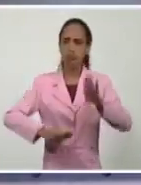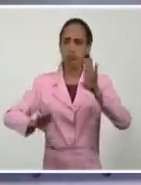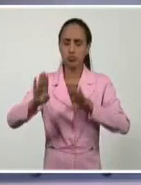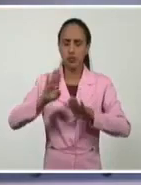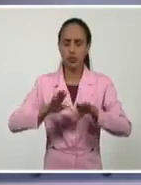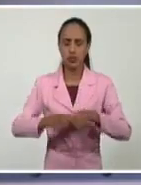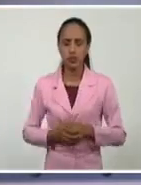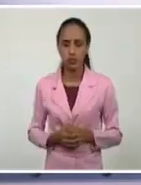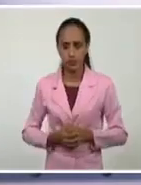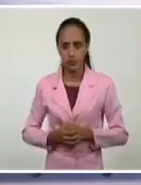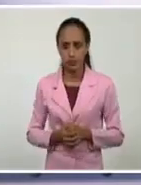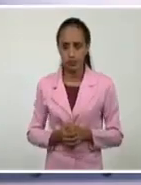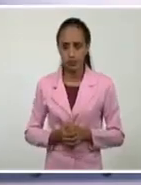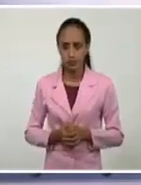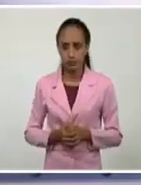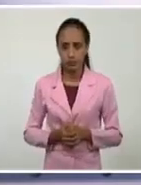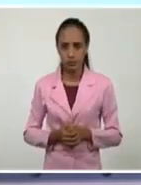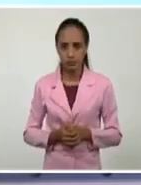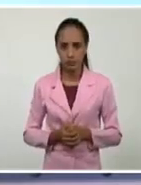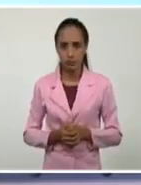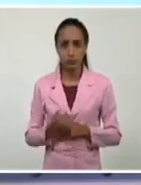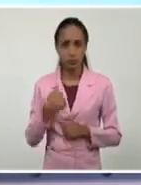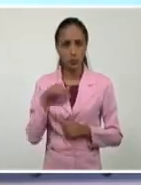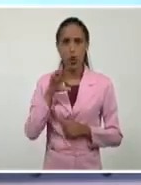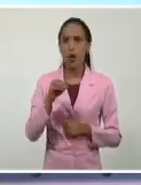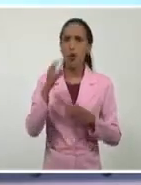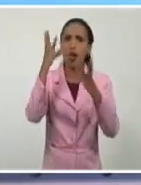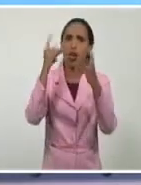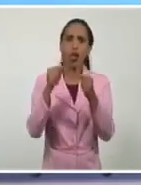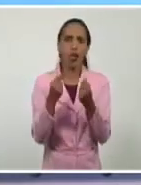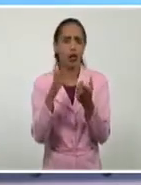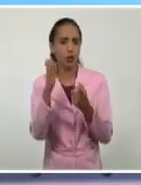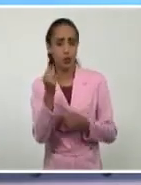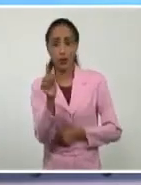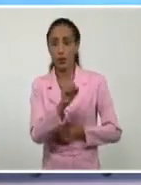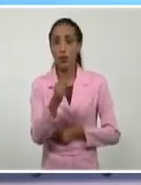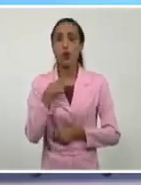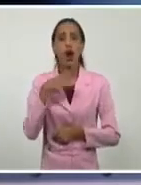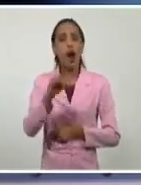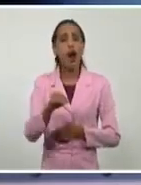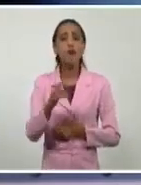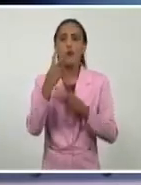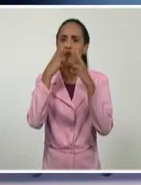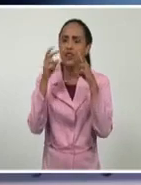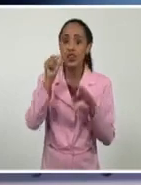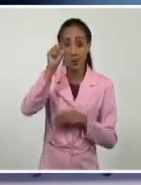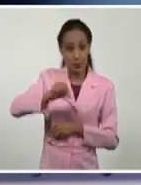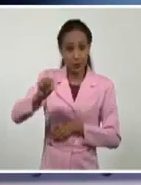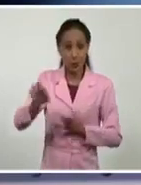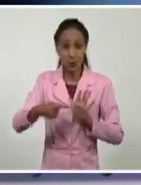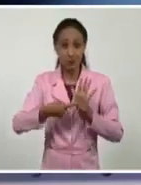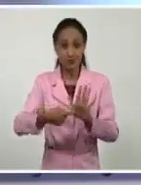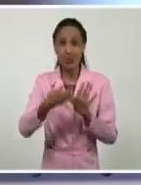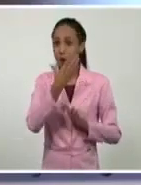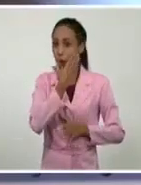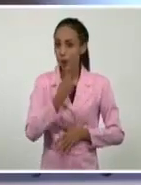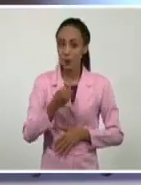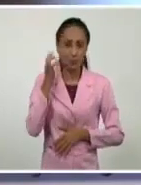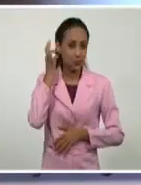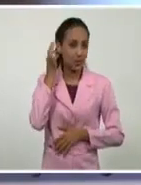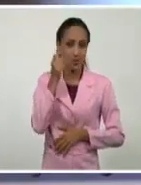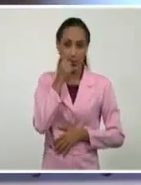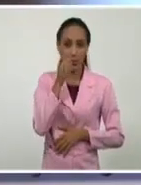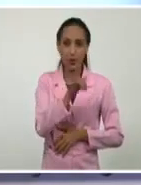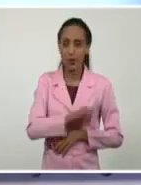Y no hablo de cifras económicas, hablo de vidas, vidas como las de Ladies, Brian y Javier, vidas como la